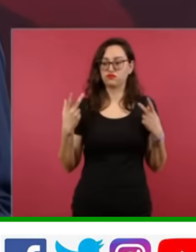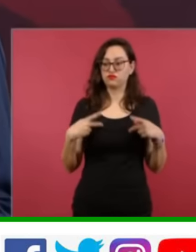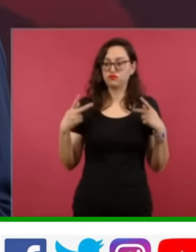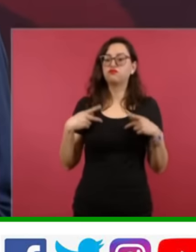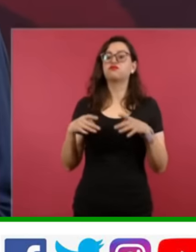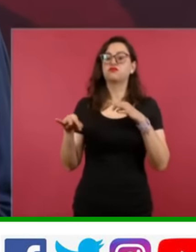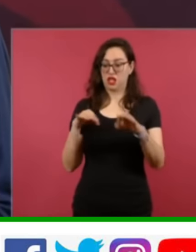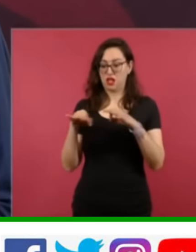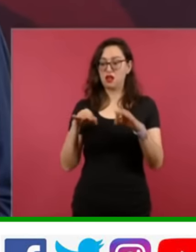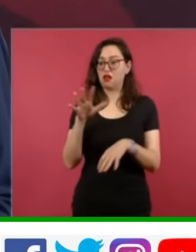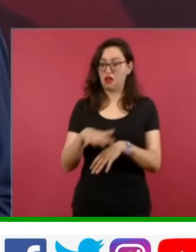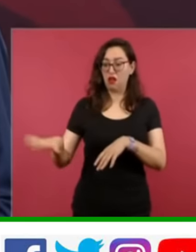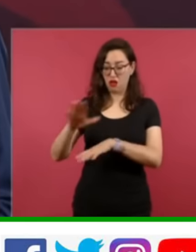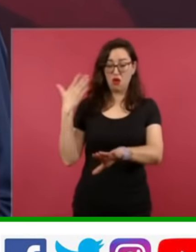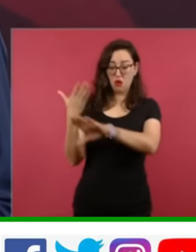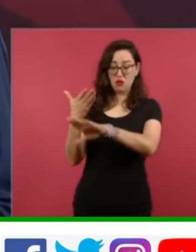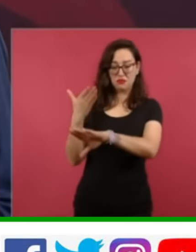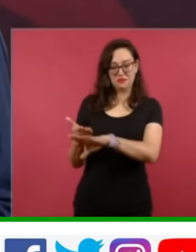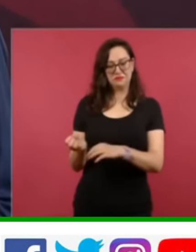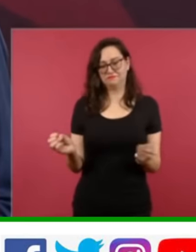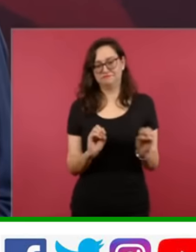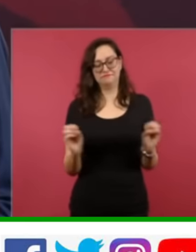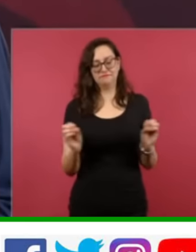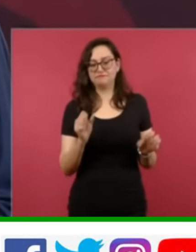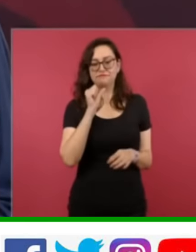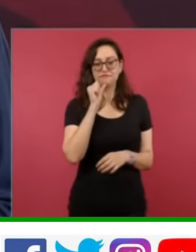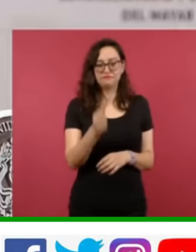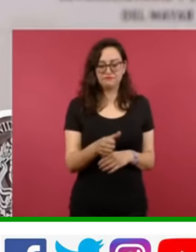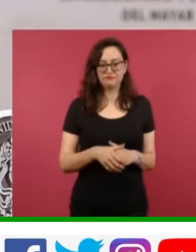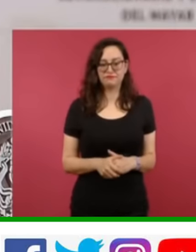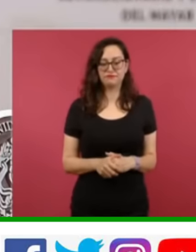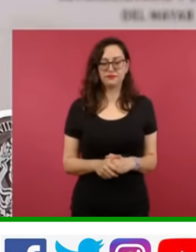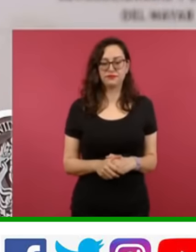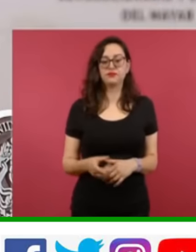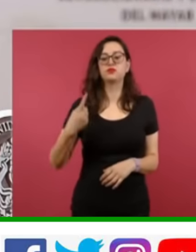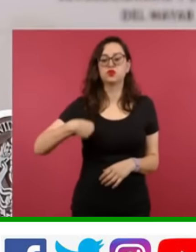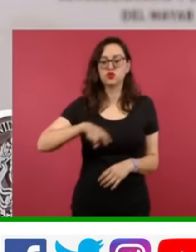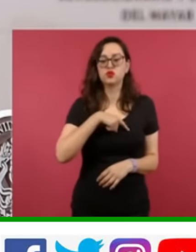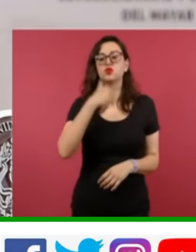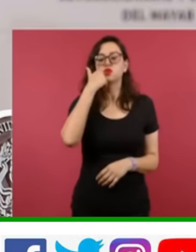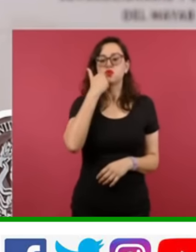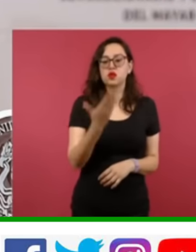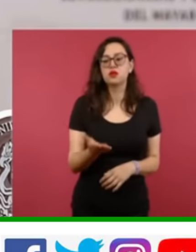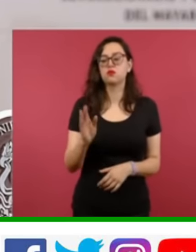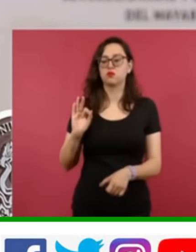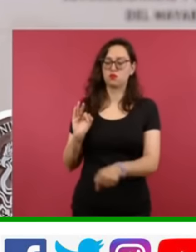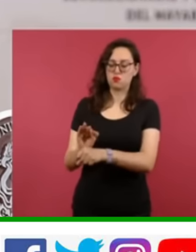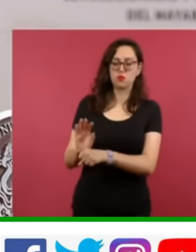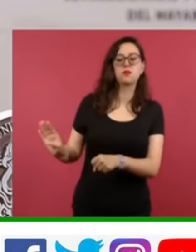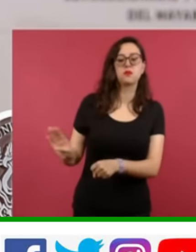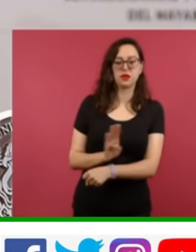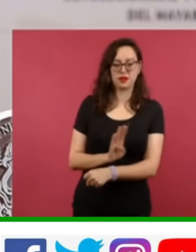a los trabajadores. nosotros estamos aquí para beneficiar a los